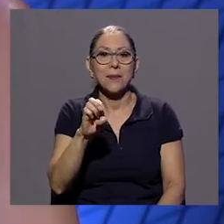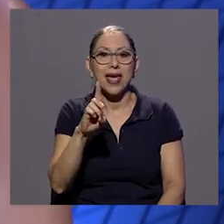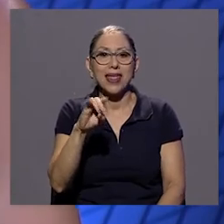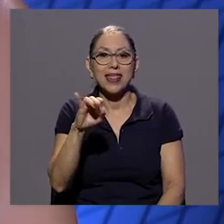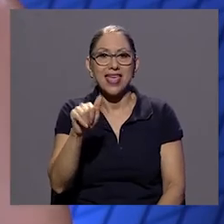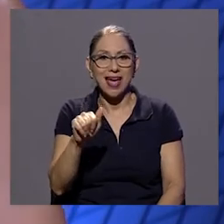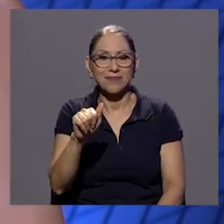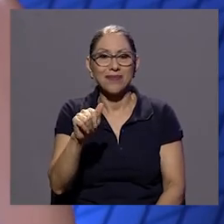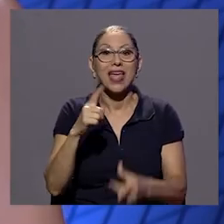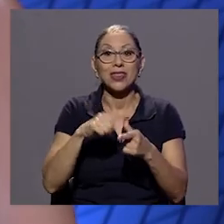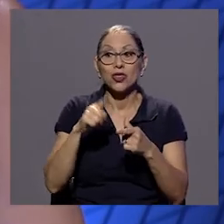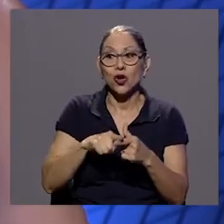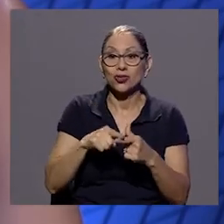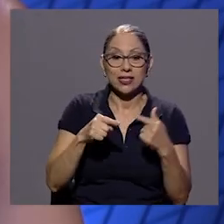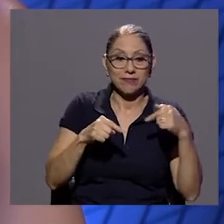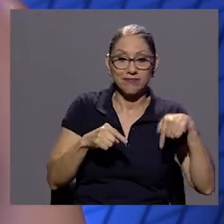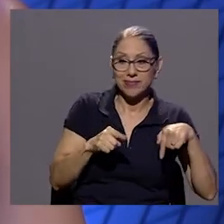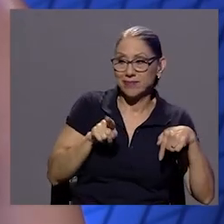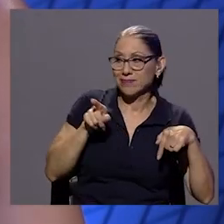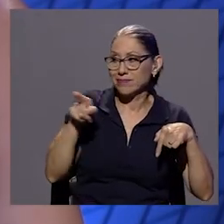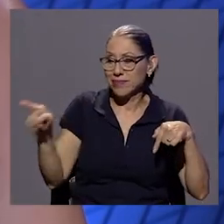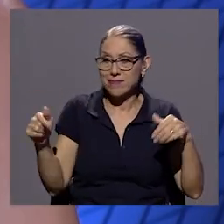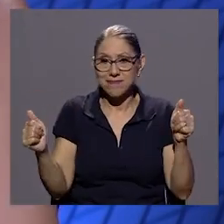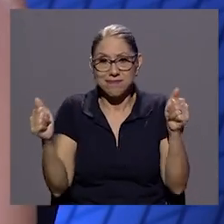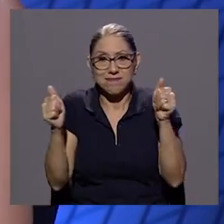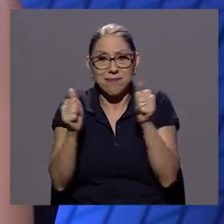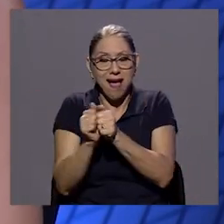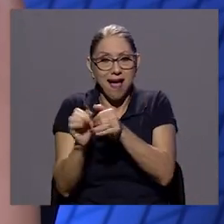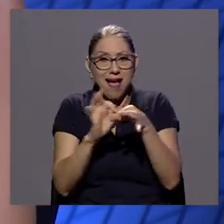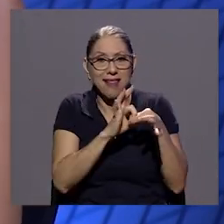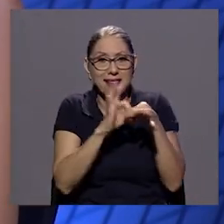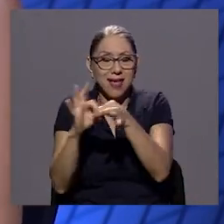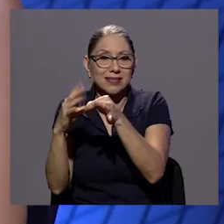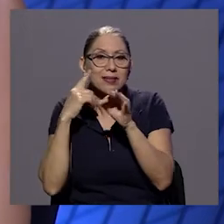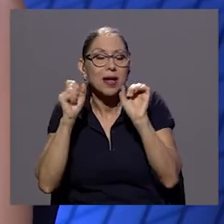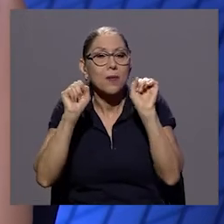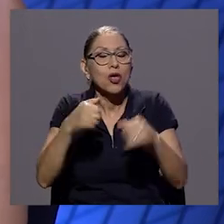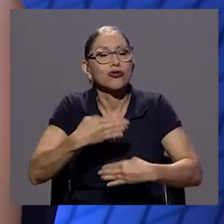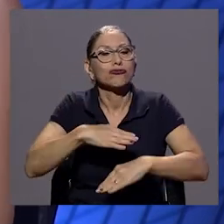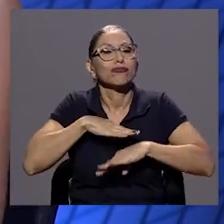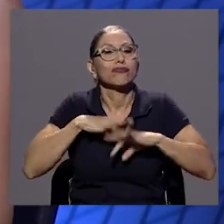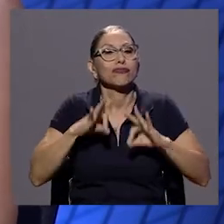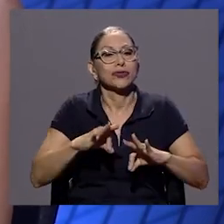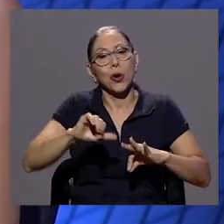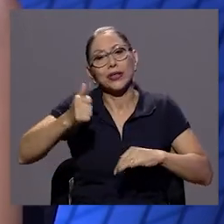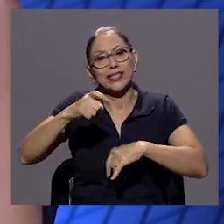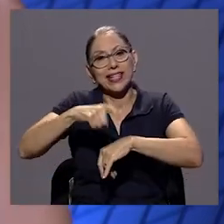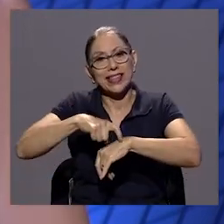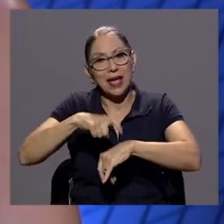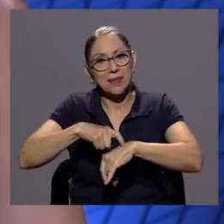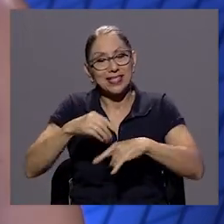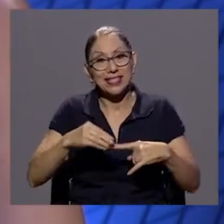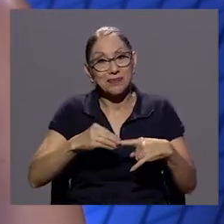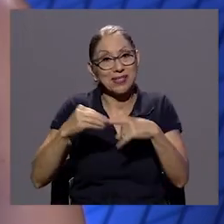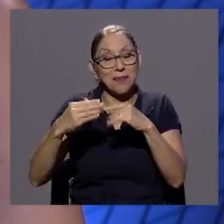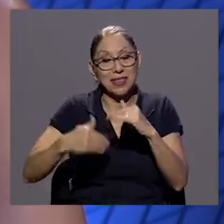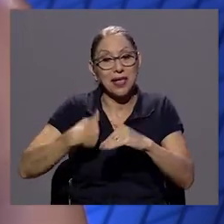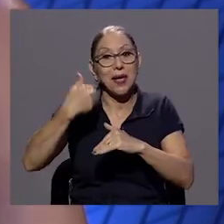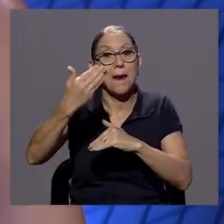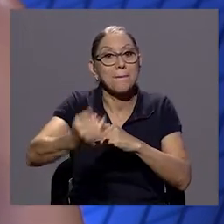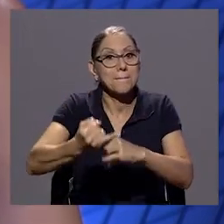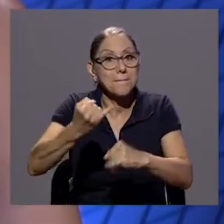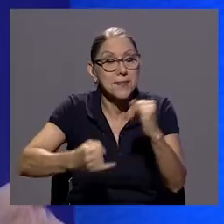hicimos alianzas ahí estratégicas para para ya solventar ciertas etapas como más que todo la parte de postproducción que